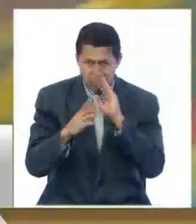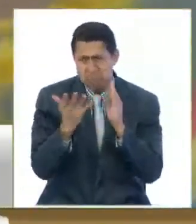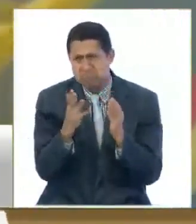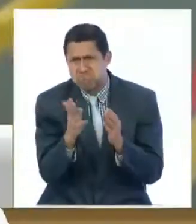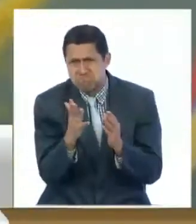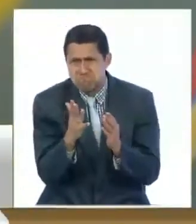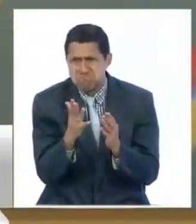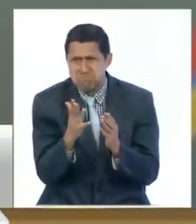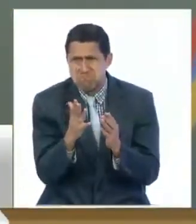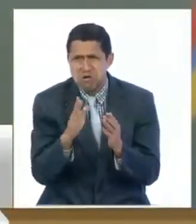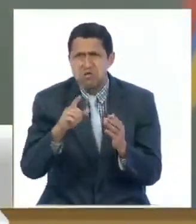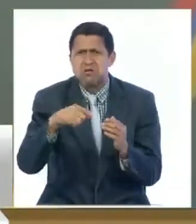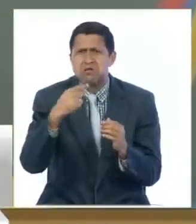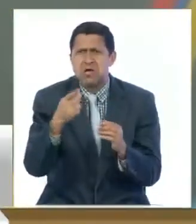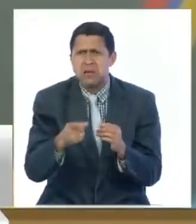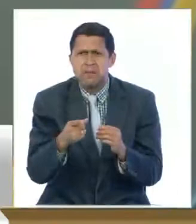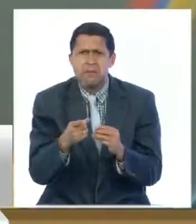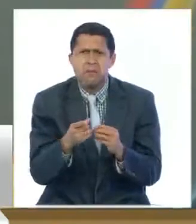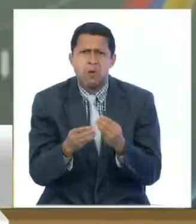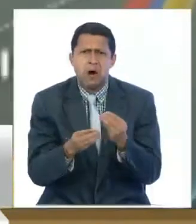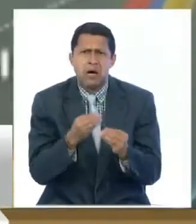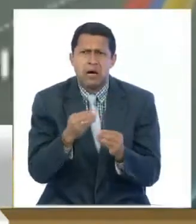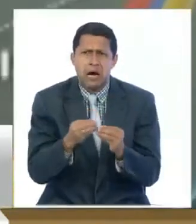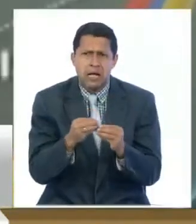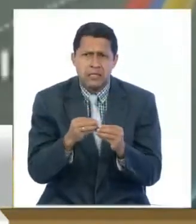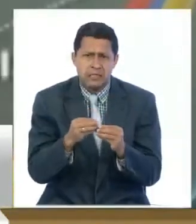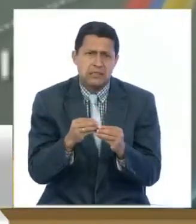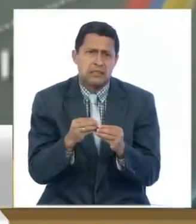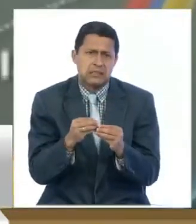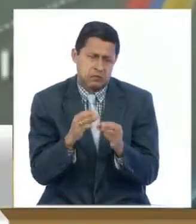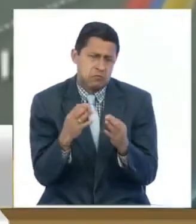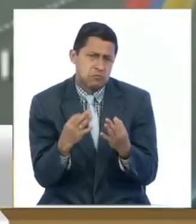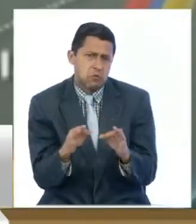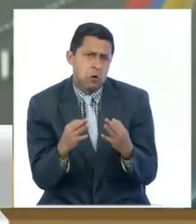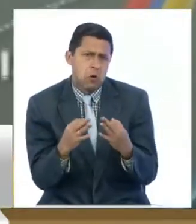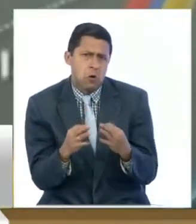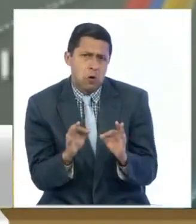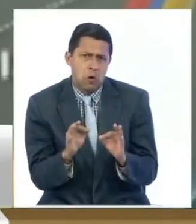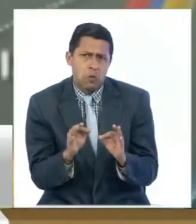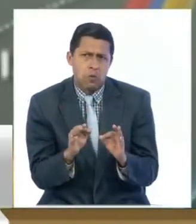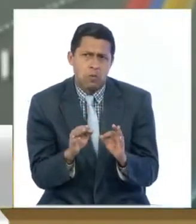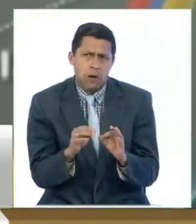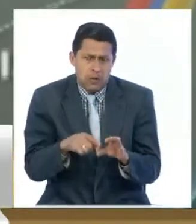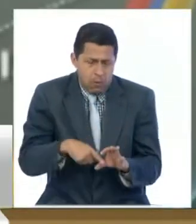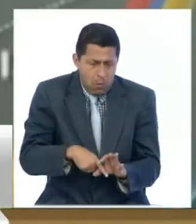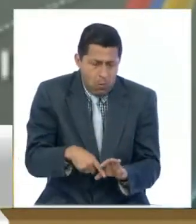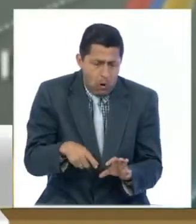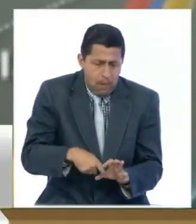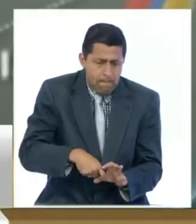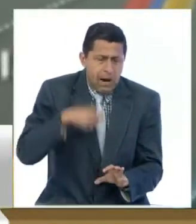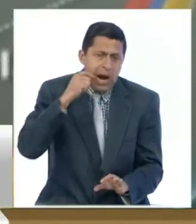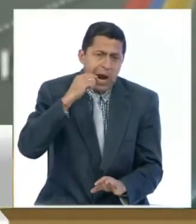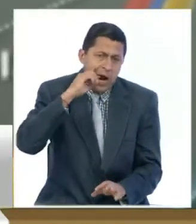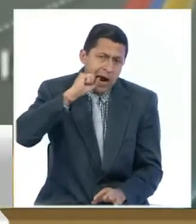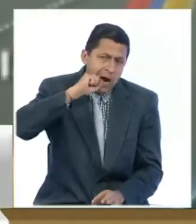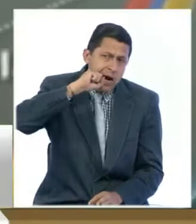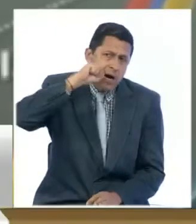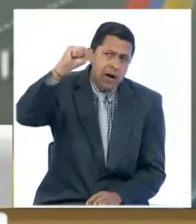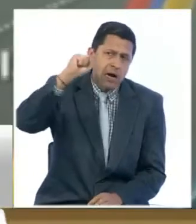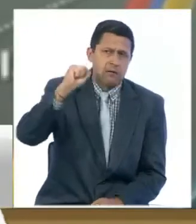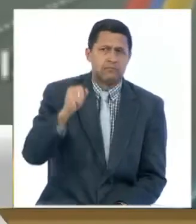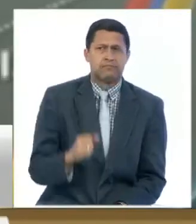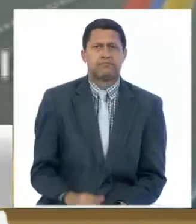se hace a partir de procedimientos terapéuticos convencionales, como la extracción de las muelas del juicio o